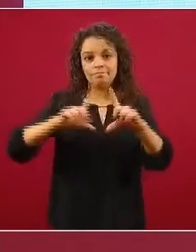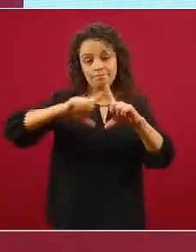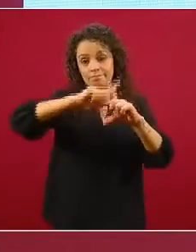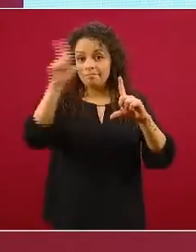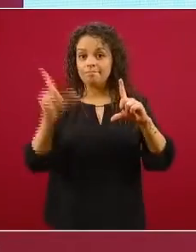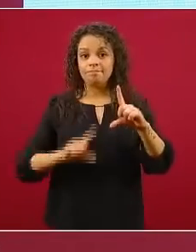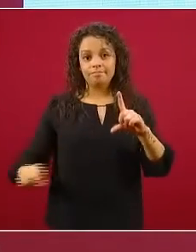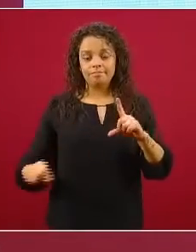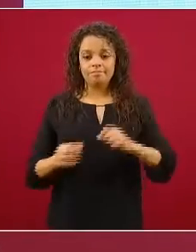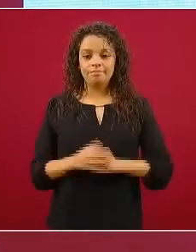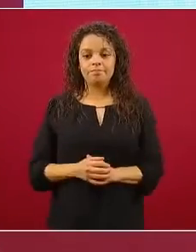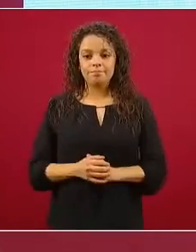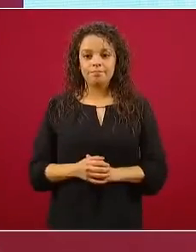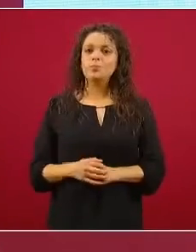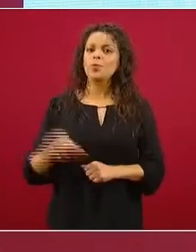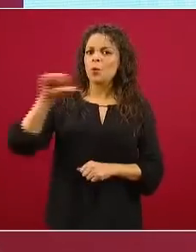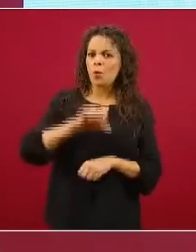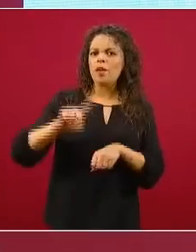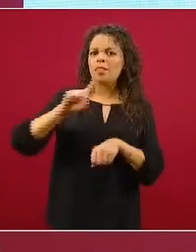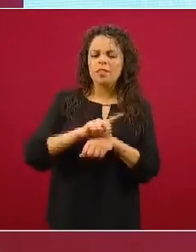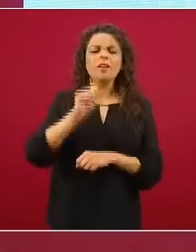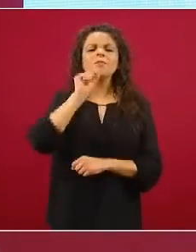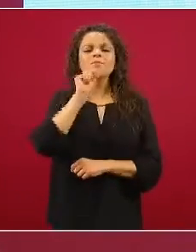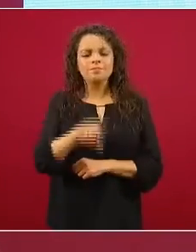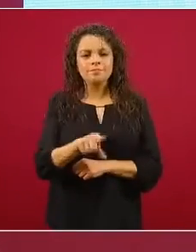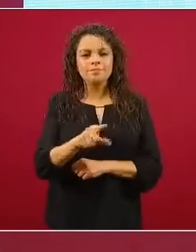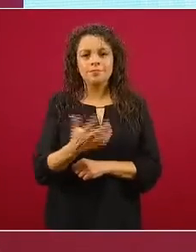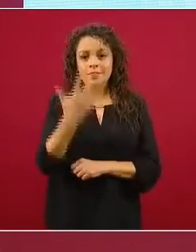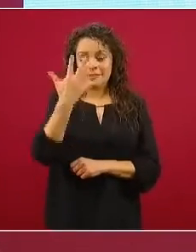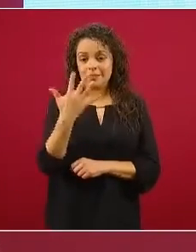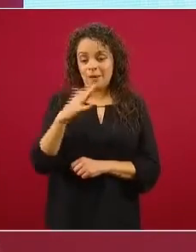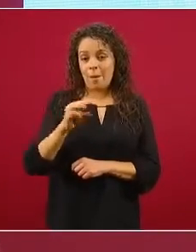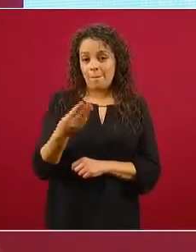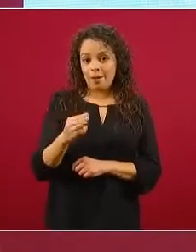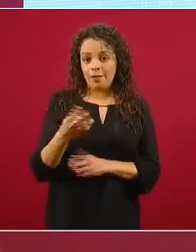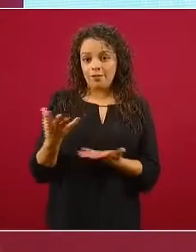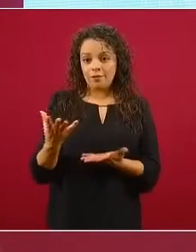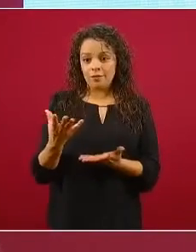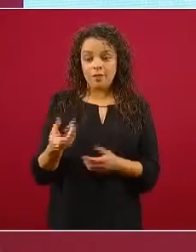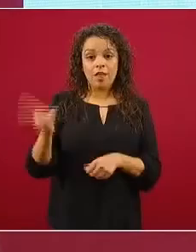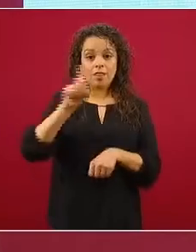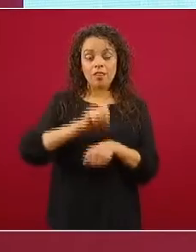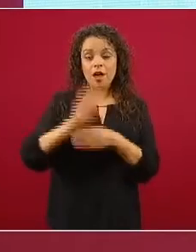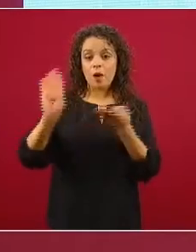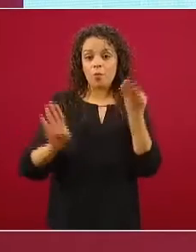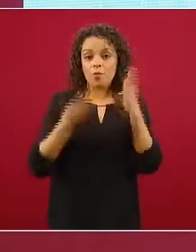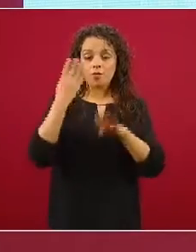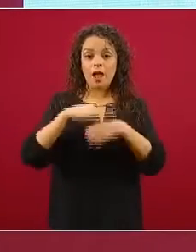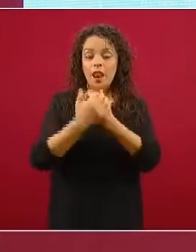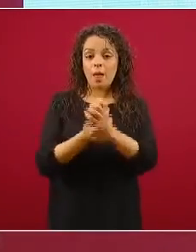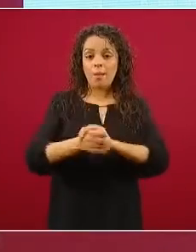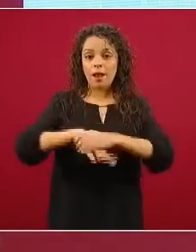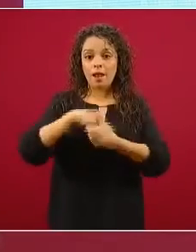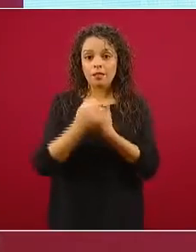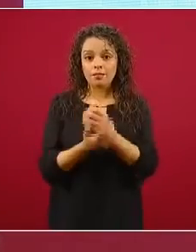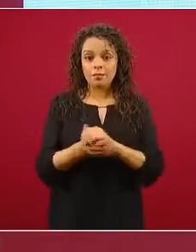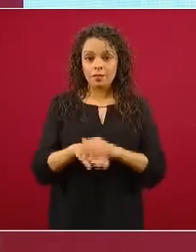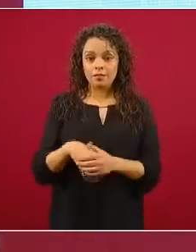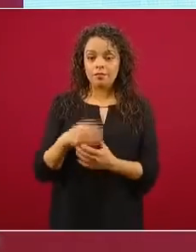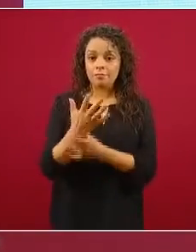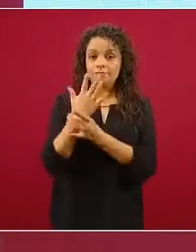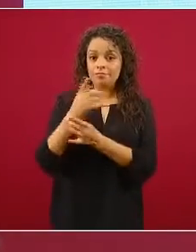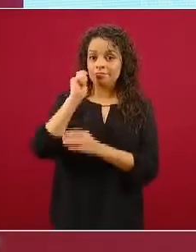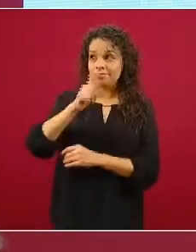curiosamente también, este 5 de mayo, es el Día Mundial del Lavado de Manos de la Organización Mundial de la Salud.